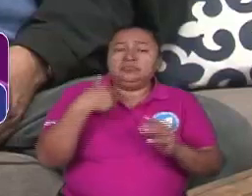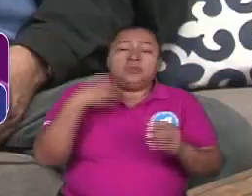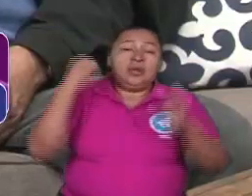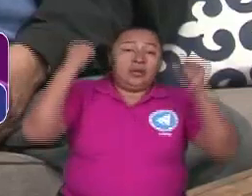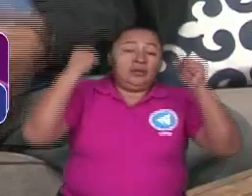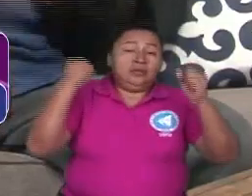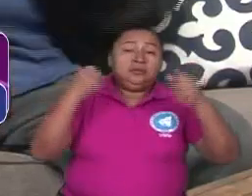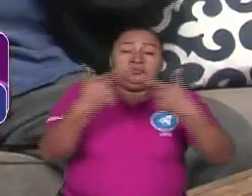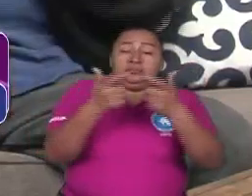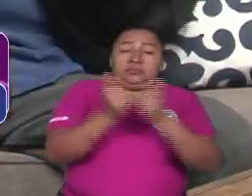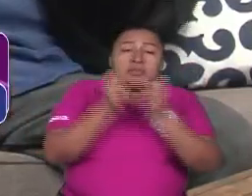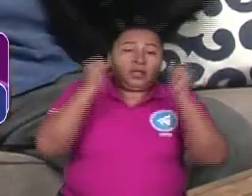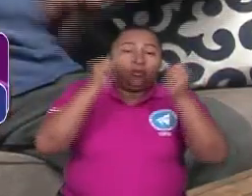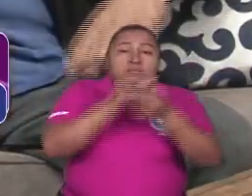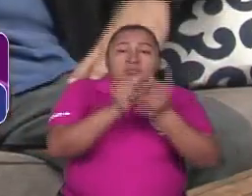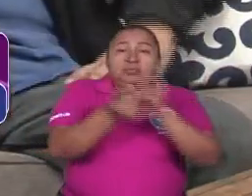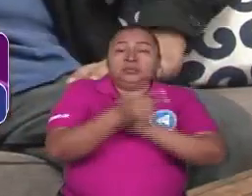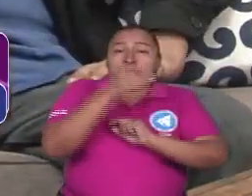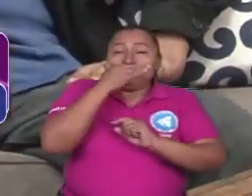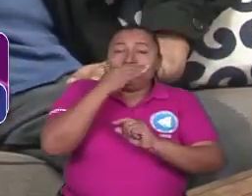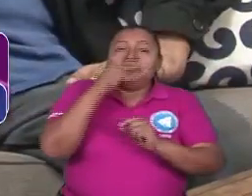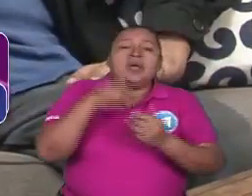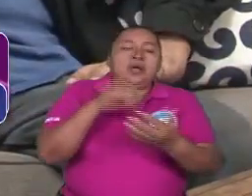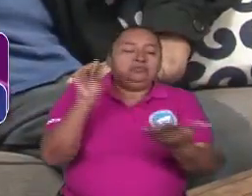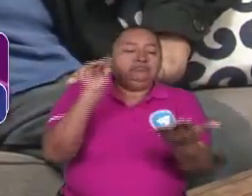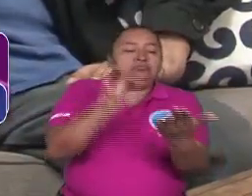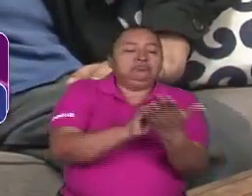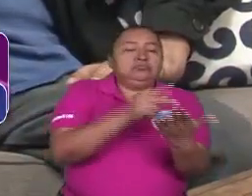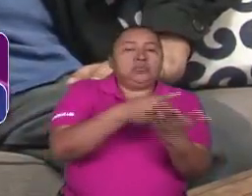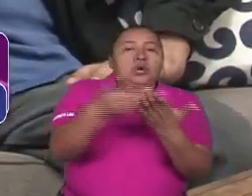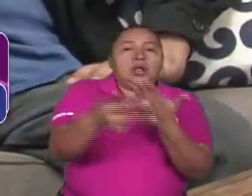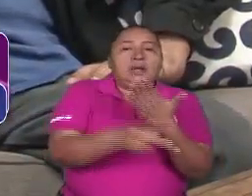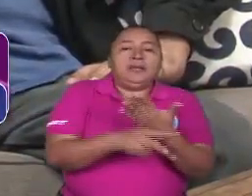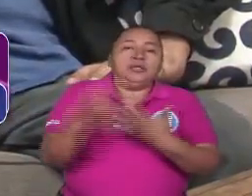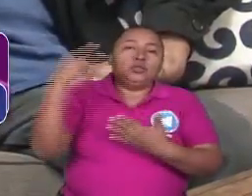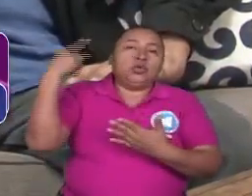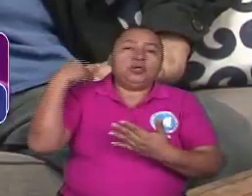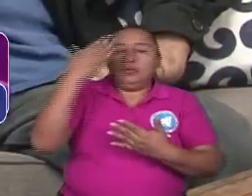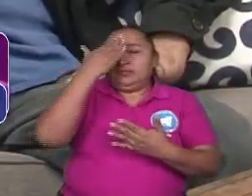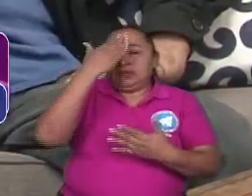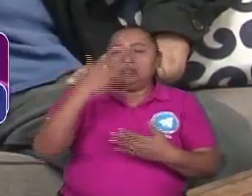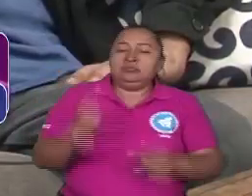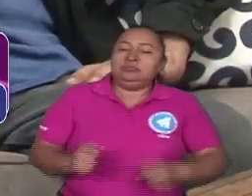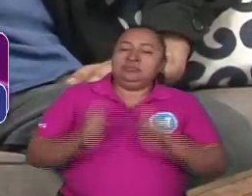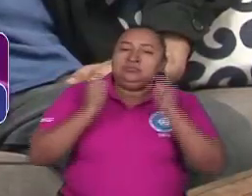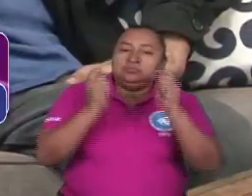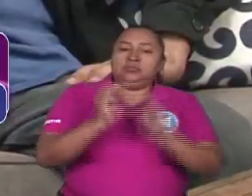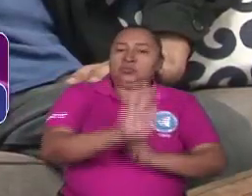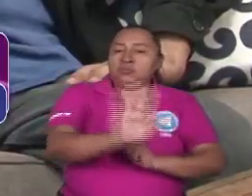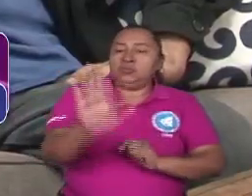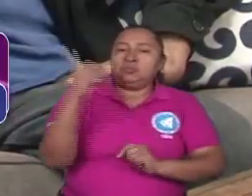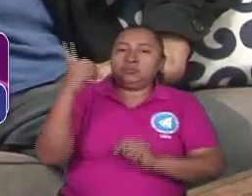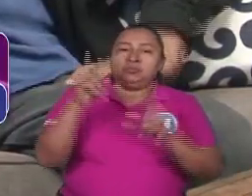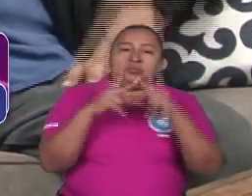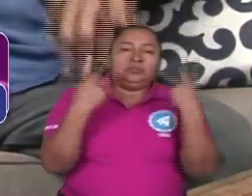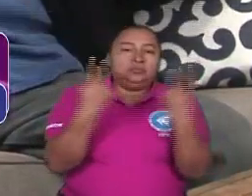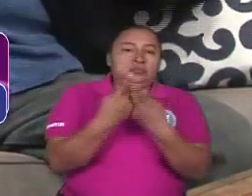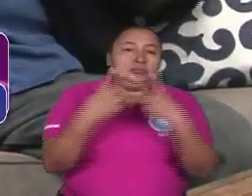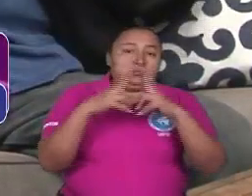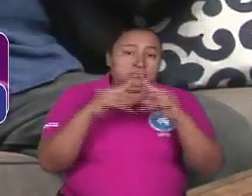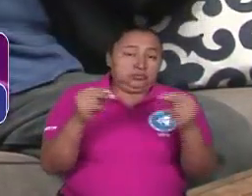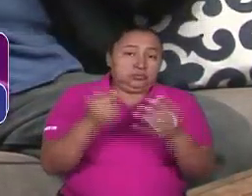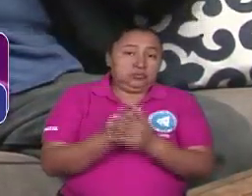triunfo de la Revolución? Lo que estaba en el programa histórico del Frente, pues la restitución de derechos del pueblo nicaragüense. Entonces,